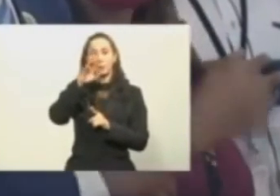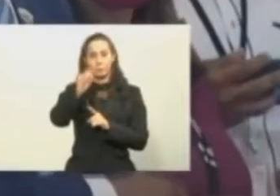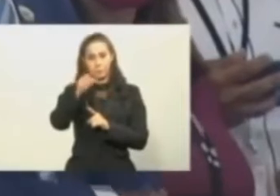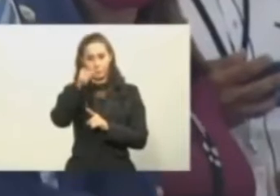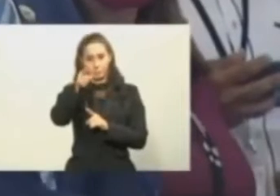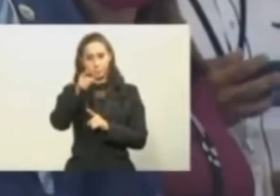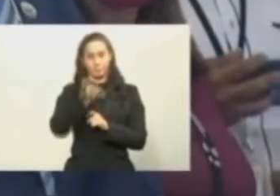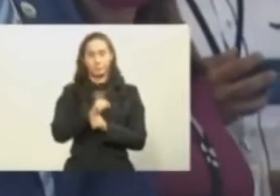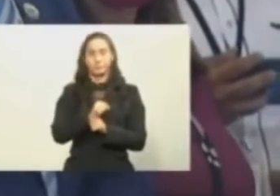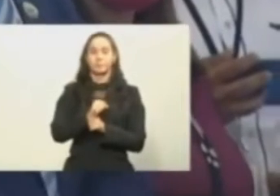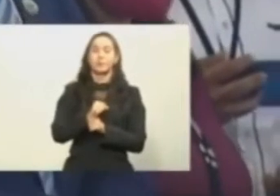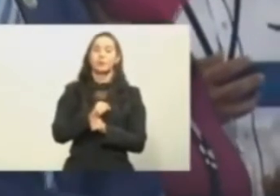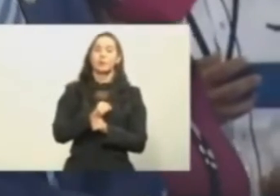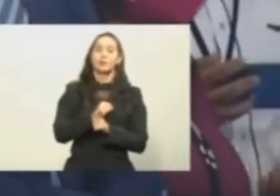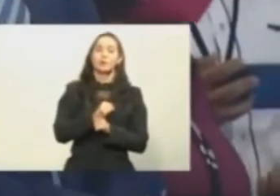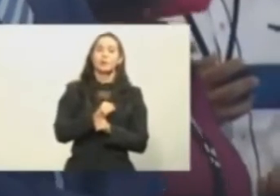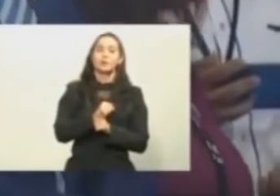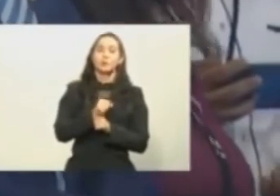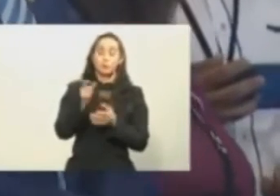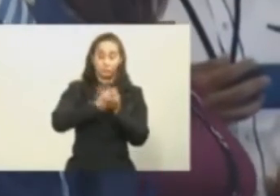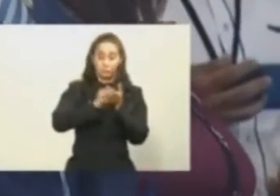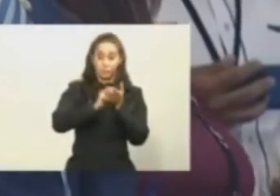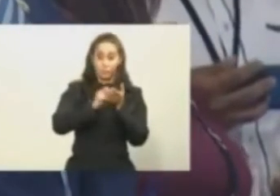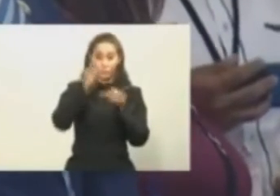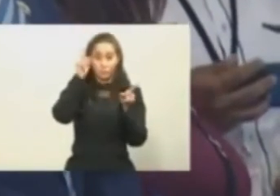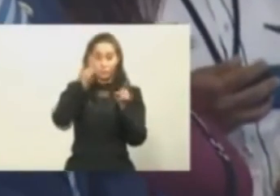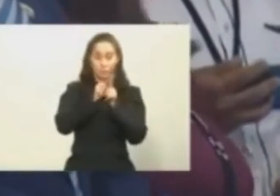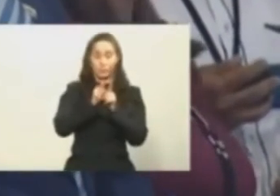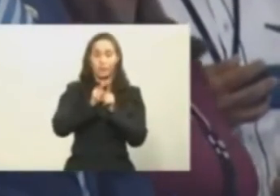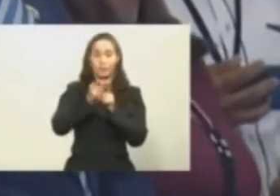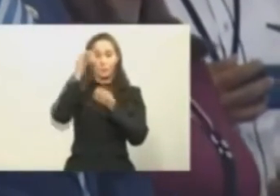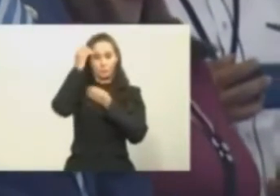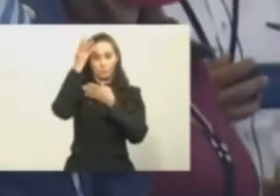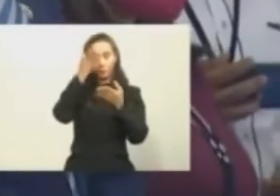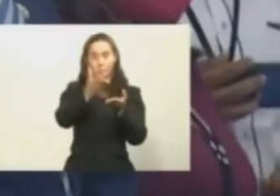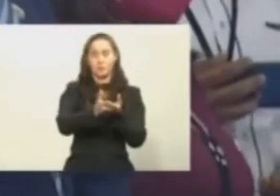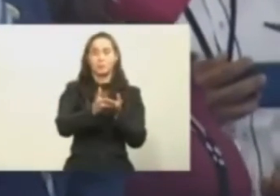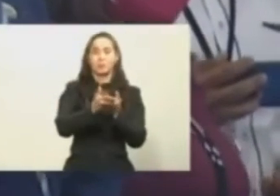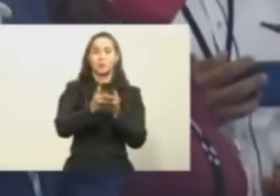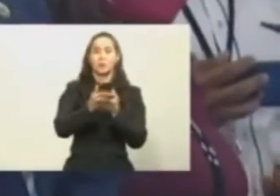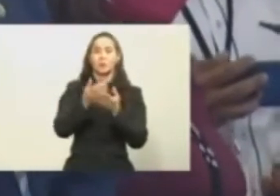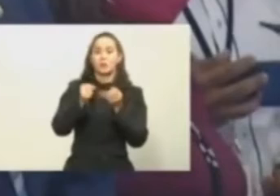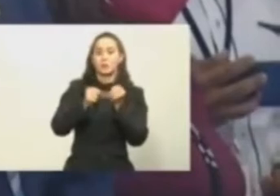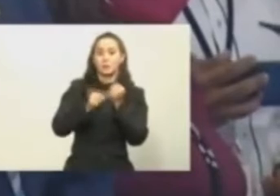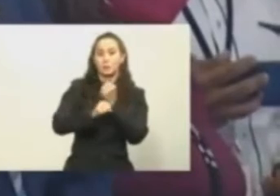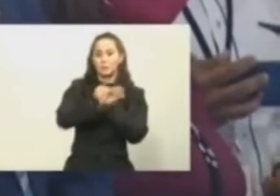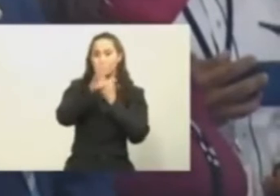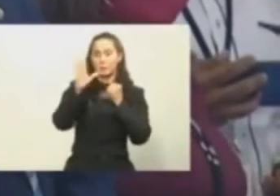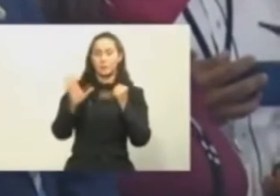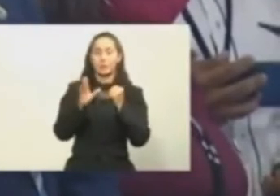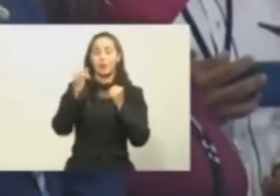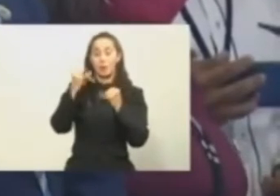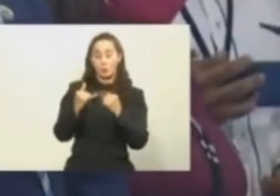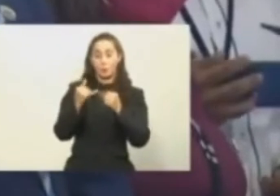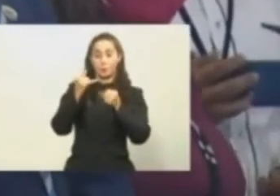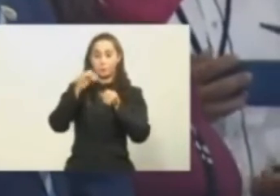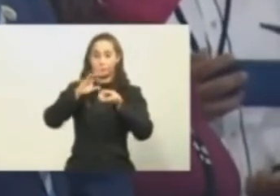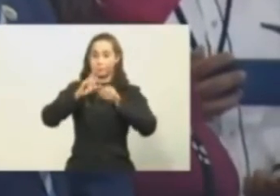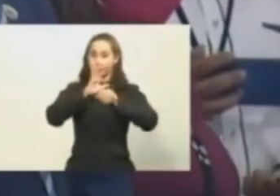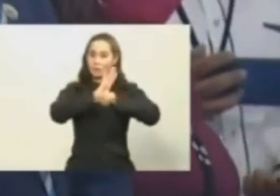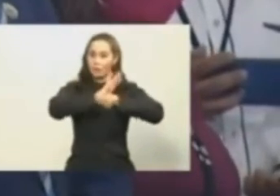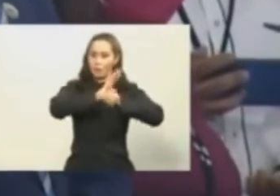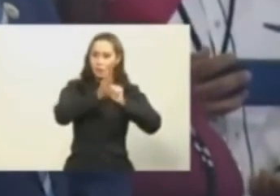prensa y acceso a la información. Sin embargo, ahora con el tema del COVID y también desde la Dirección de Comunicaciones,